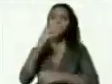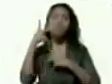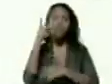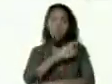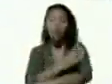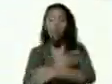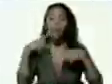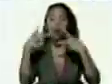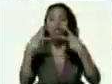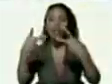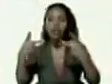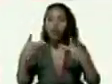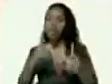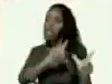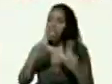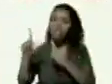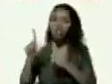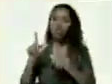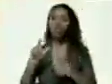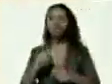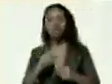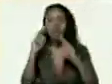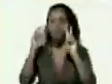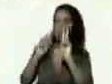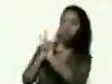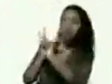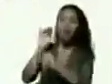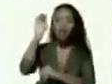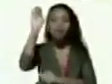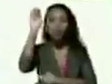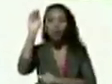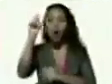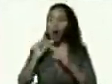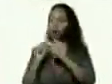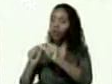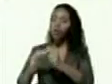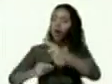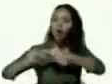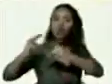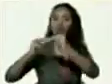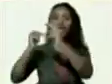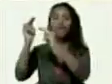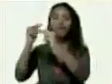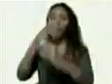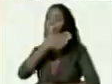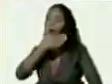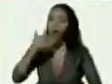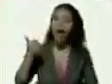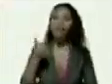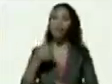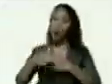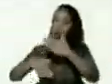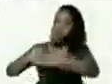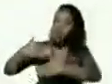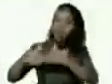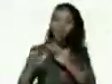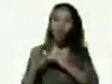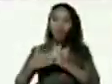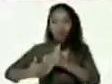listos viendo al futuro para seguir construyendo mejorando avanzando